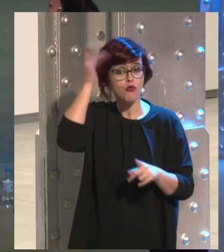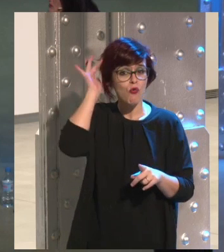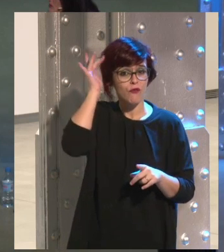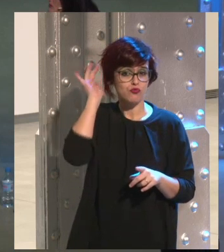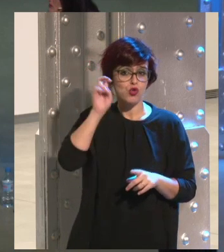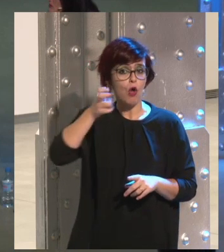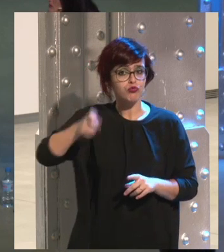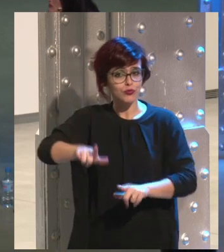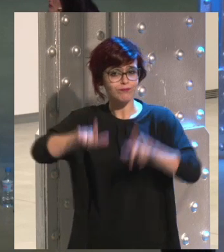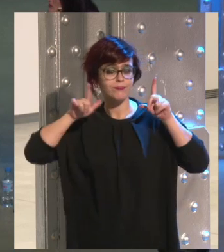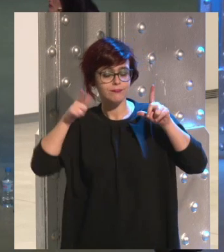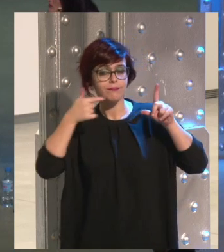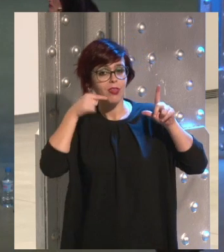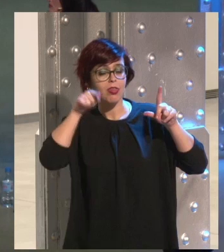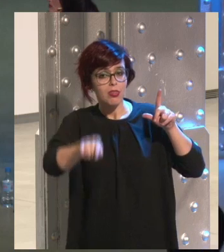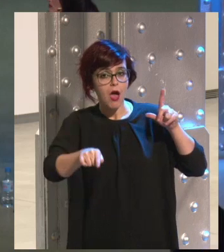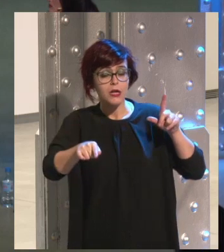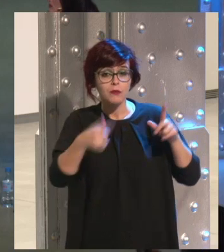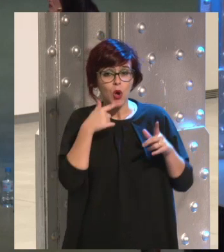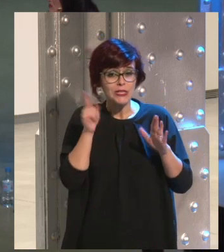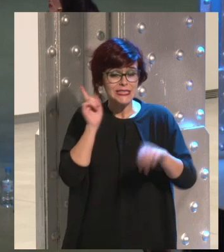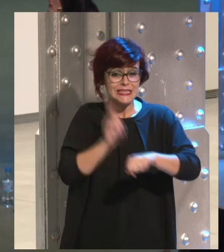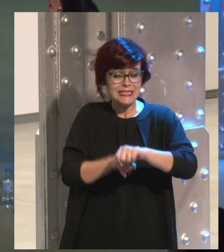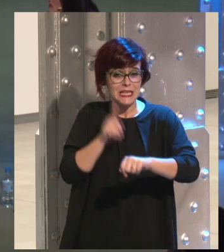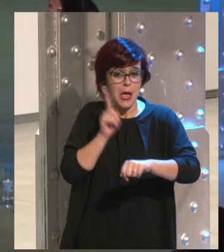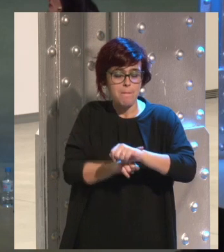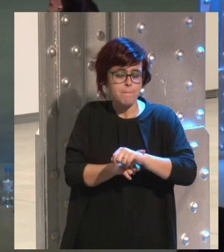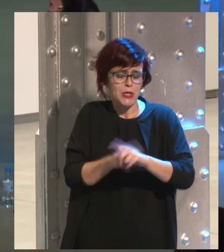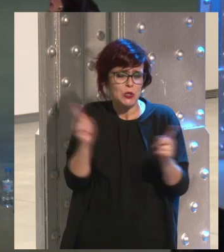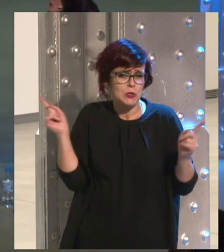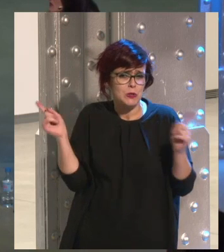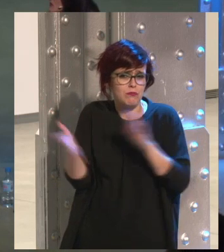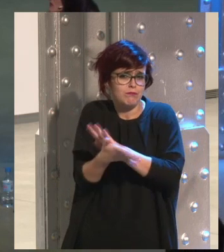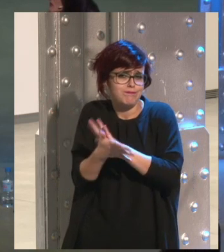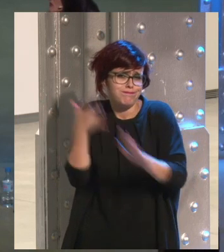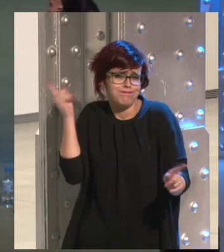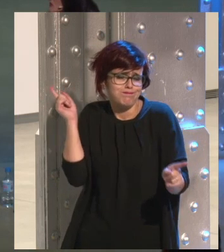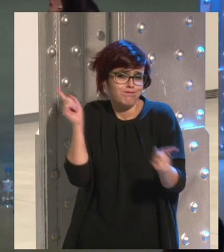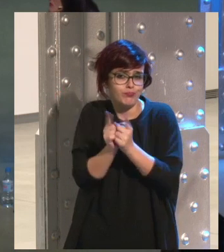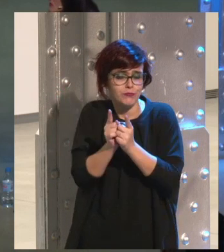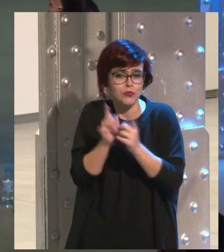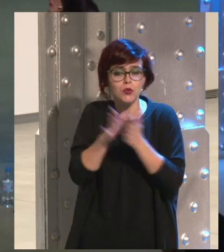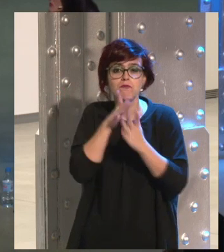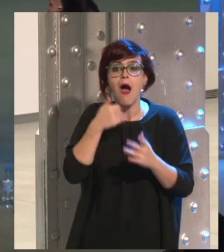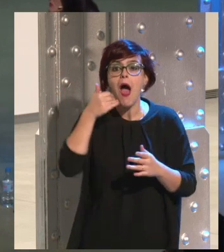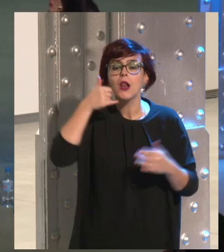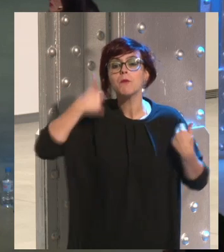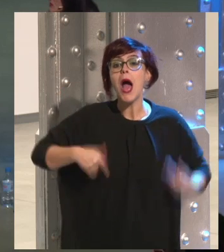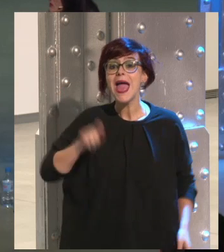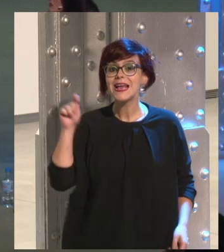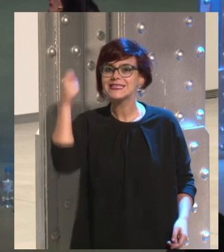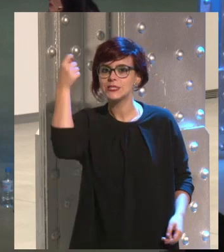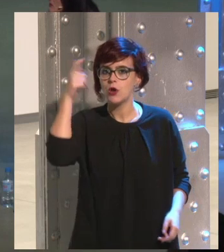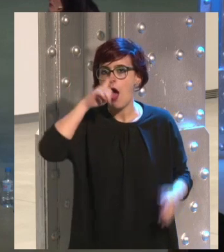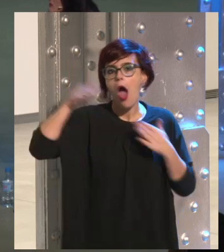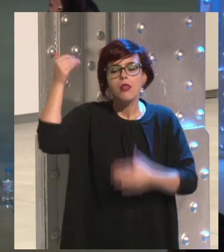de unos cuantos más que dices yo en muy poco tiempo mañana podría ser alguien. el éxito hoy ya